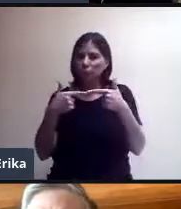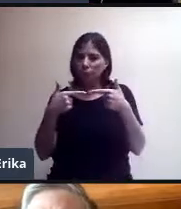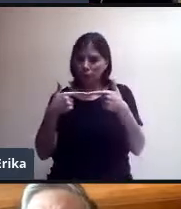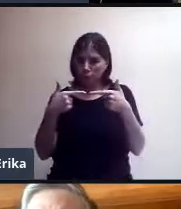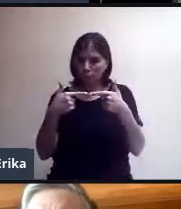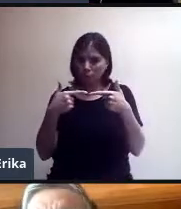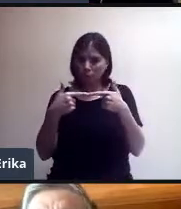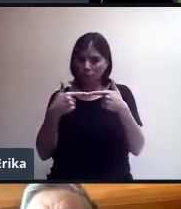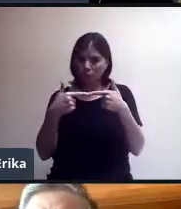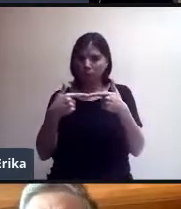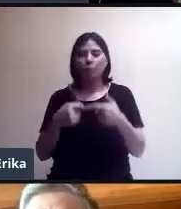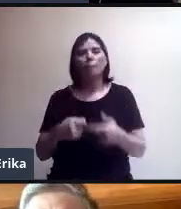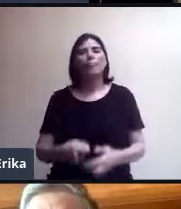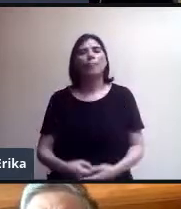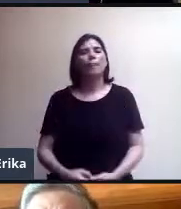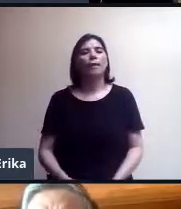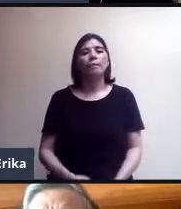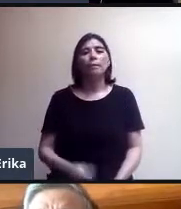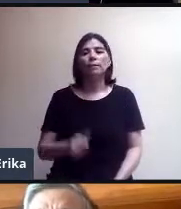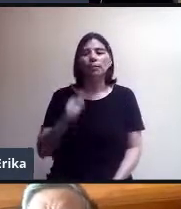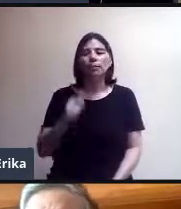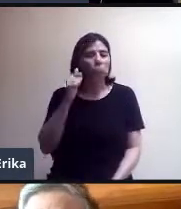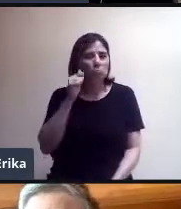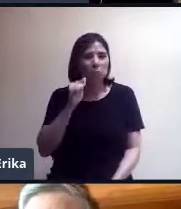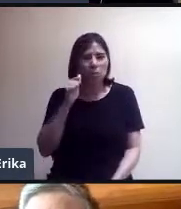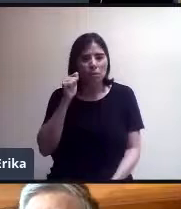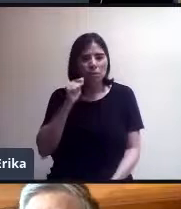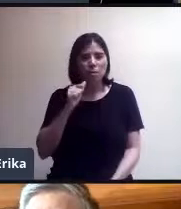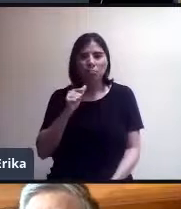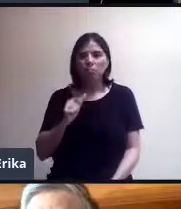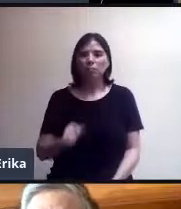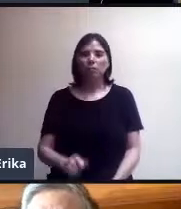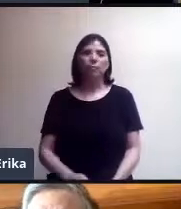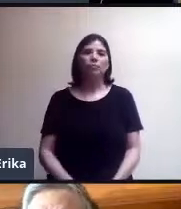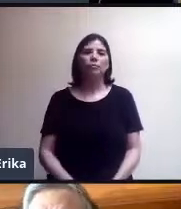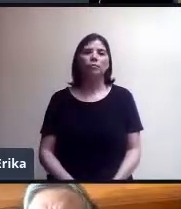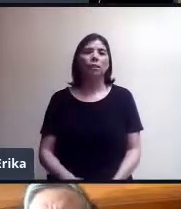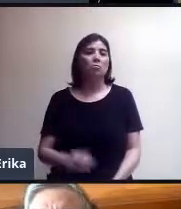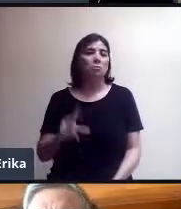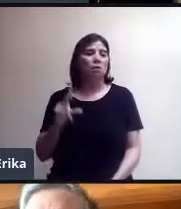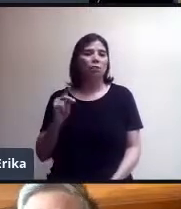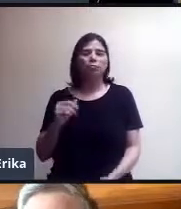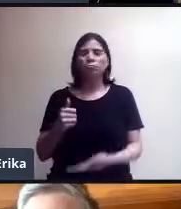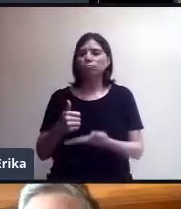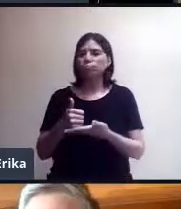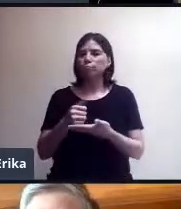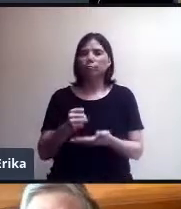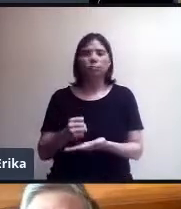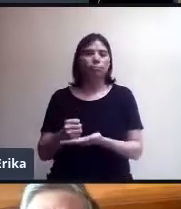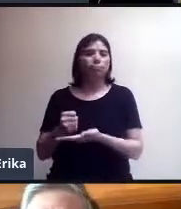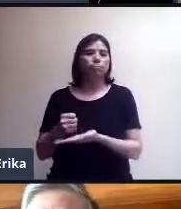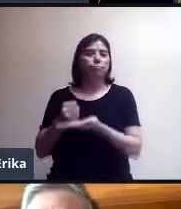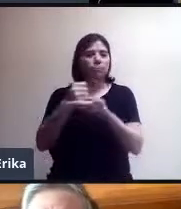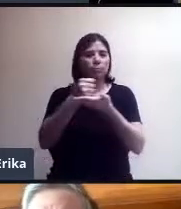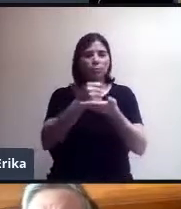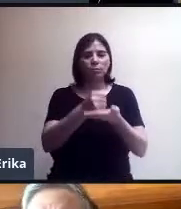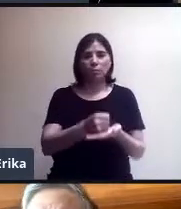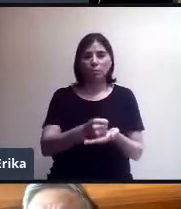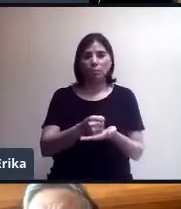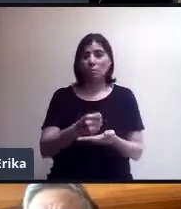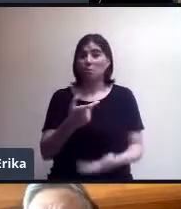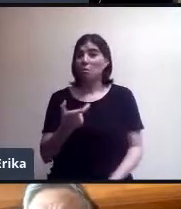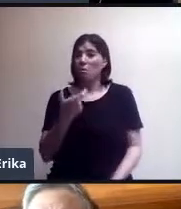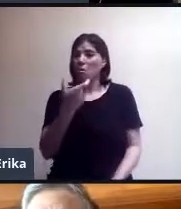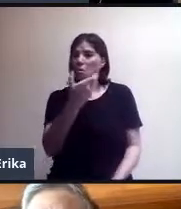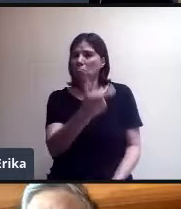Microsoft a perpetuidad. No hay ningún compromiso de parte de la autoridad, no hay ningún compromiso económico y